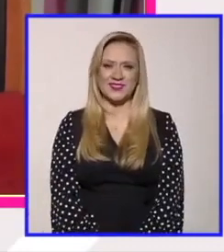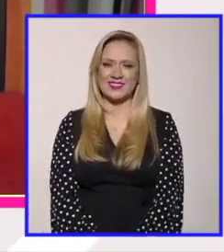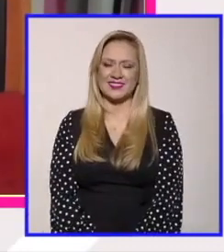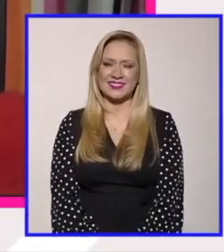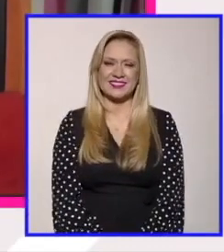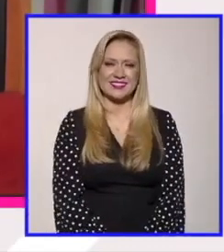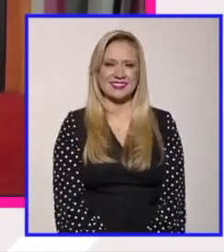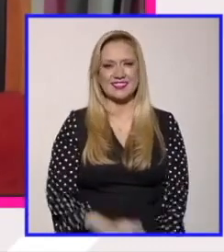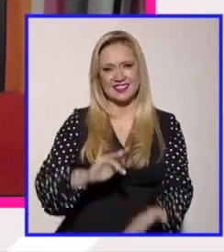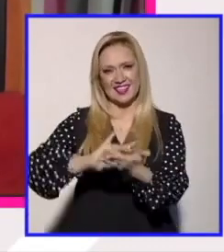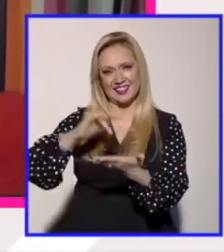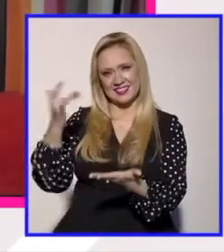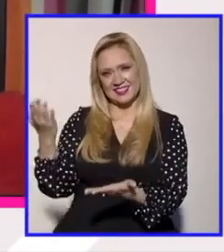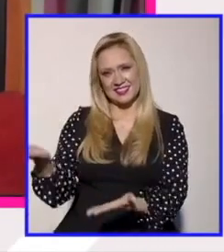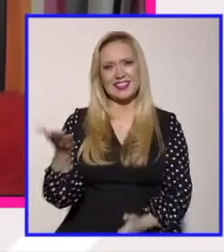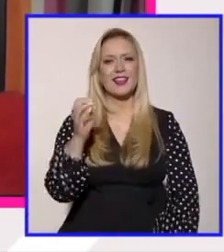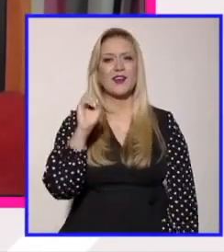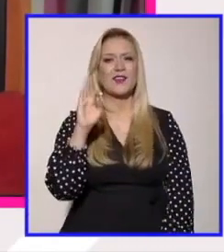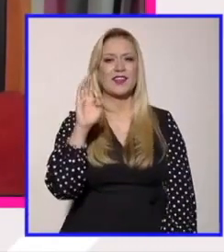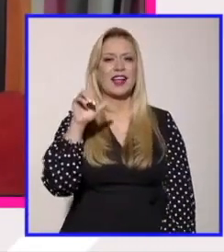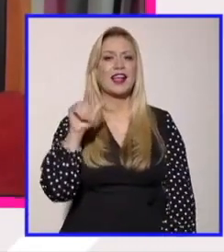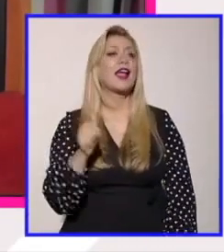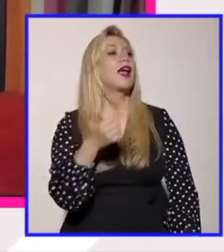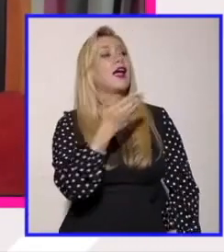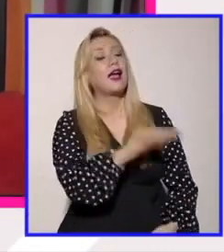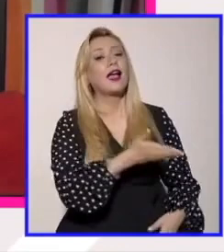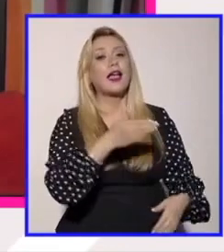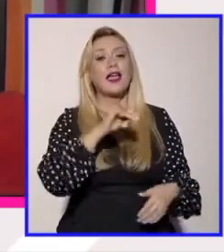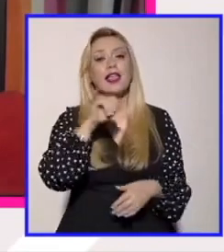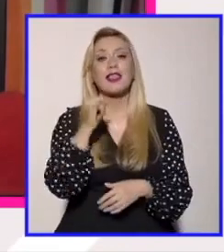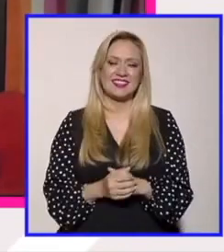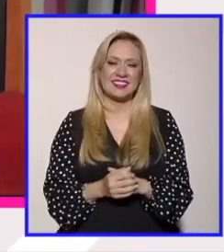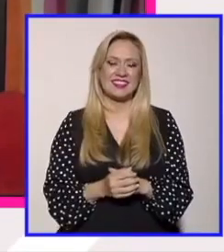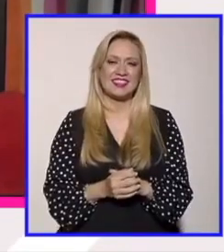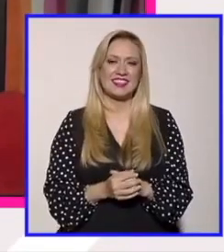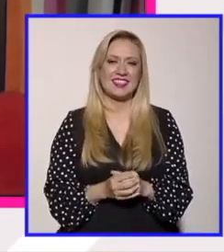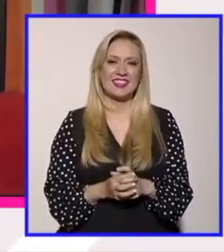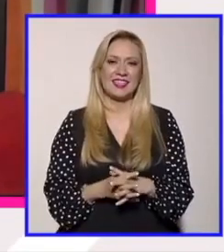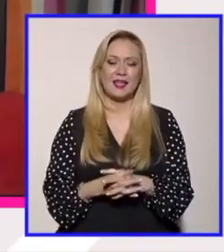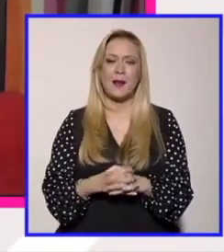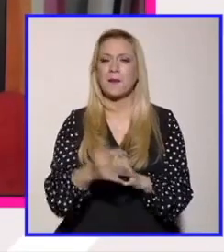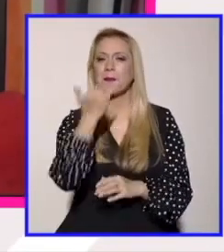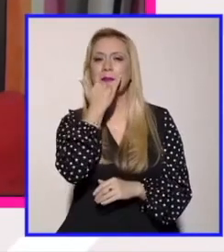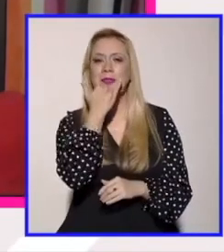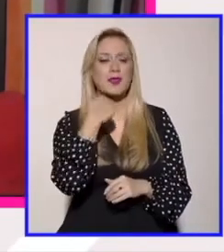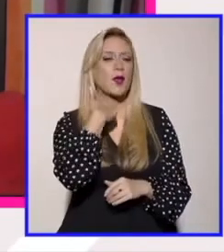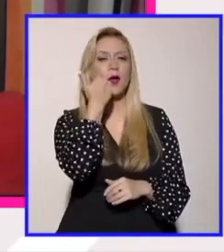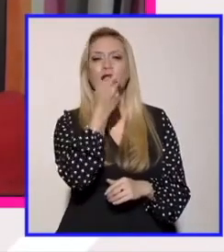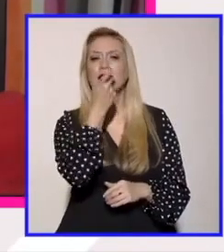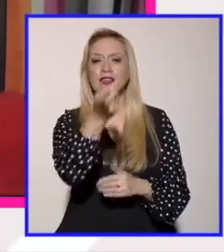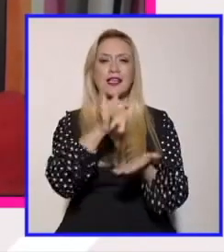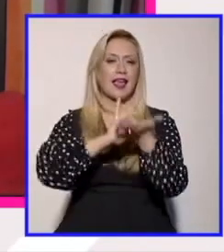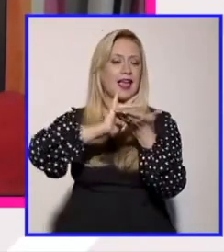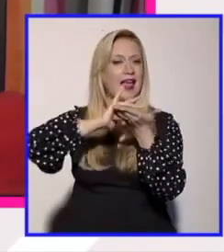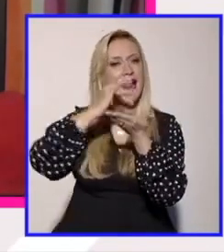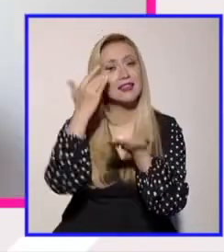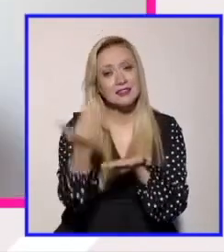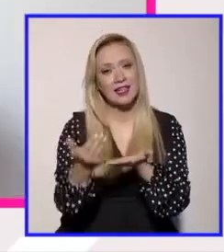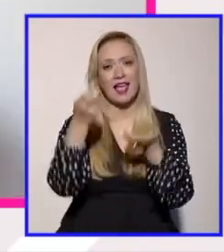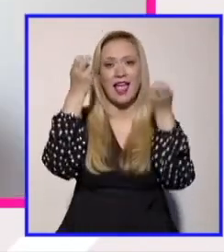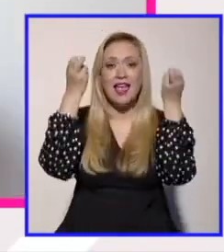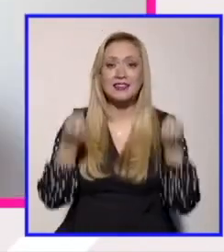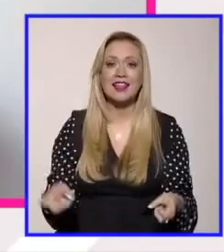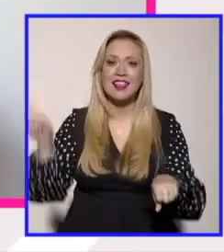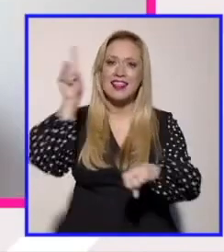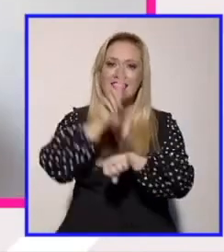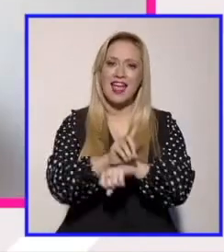muchas gracias ofelia jime un minutillo perdón solo quiero dar gracias por este espacio